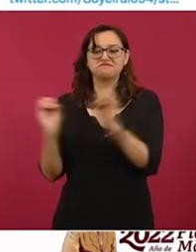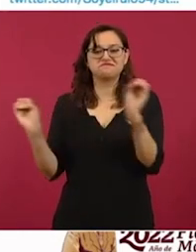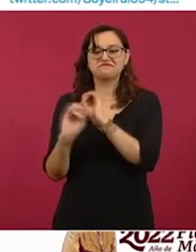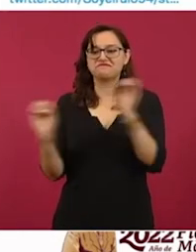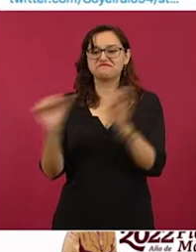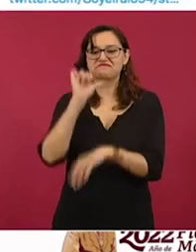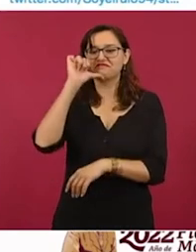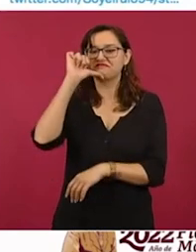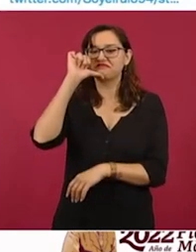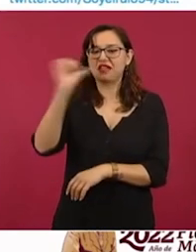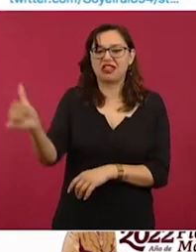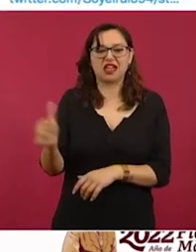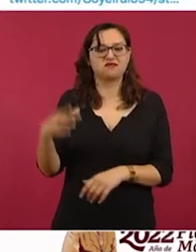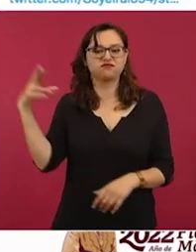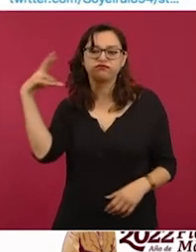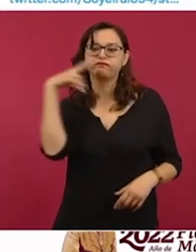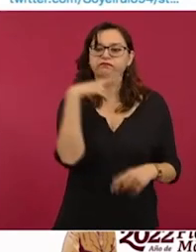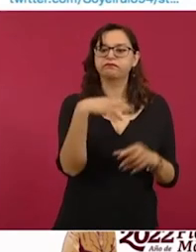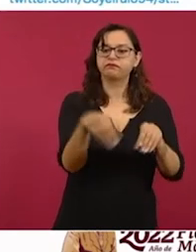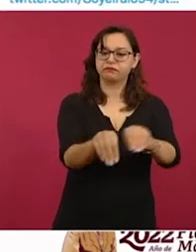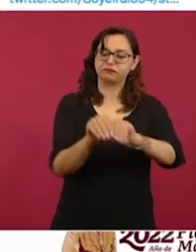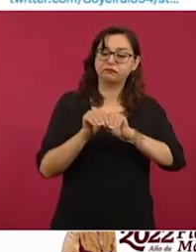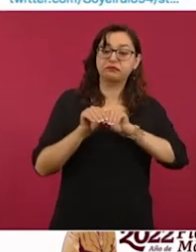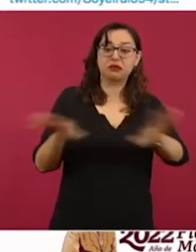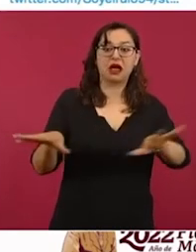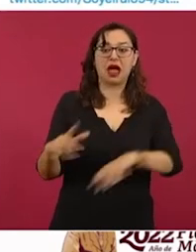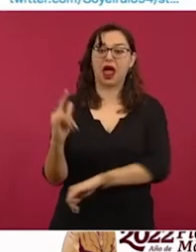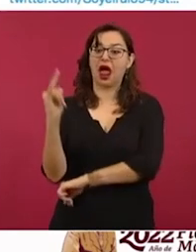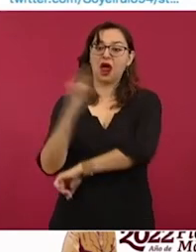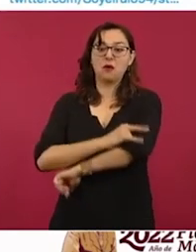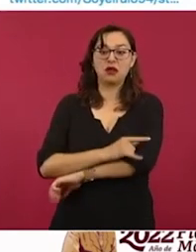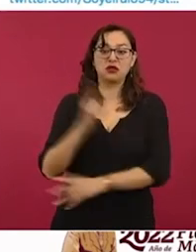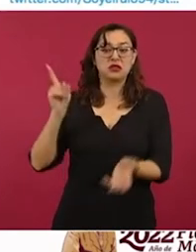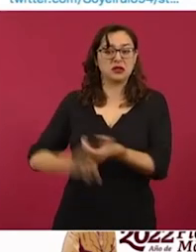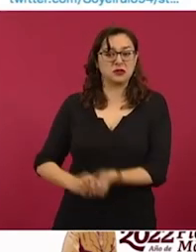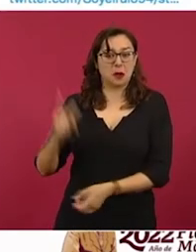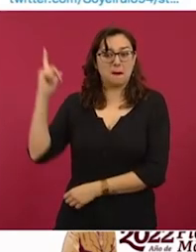o desmintiera el hecho publicaron estos tuits